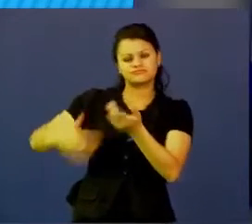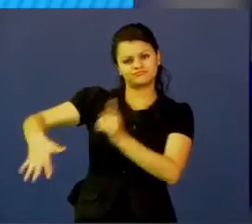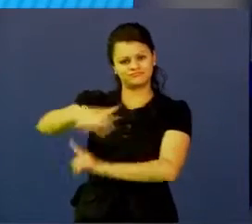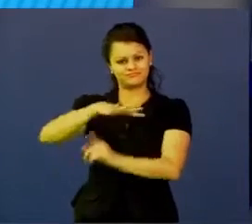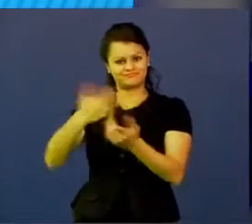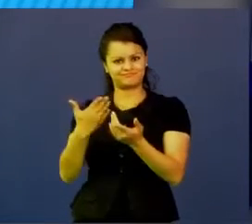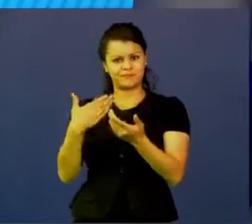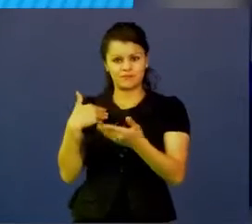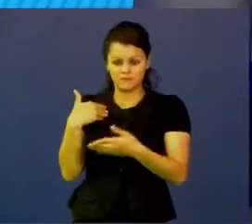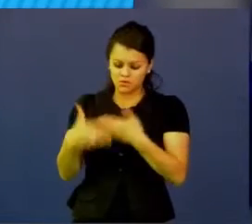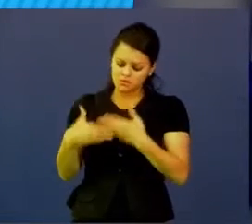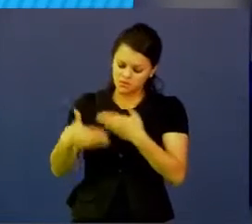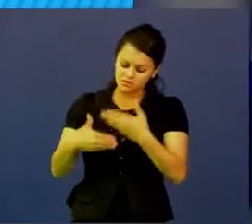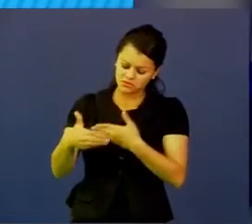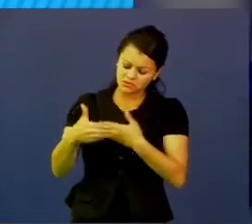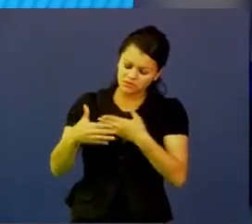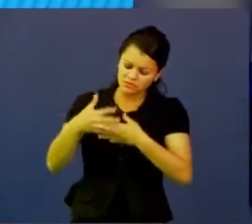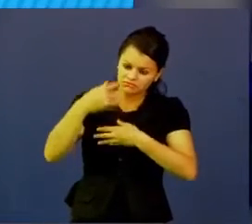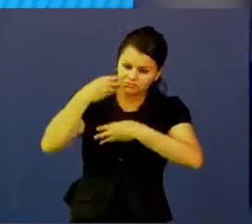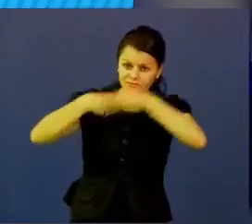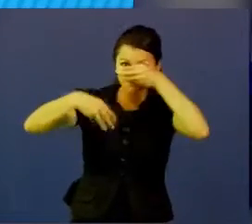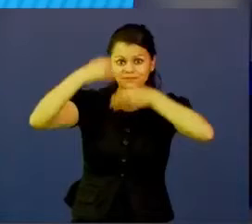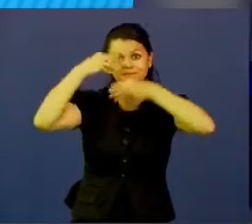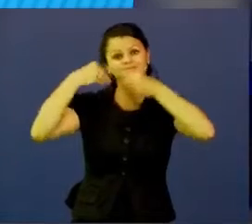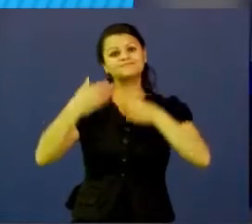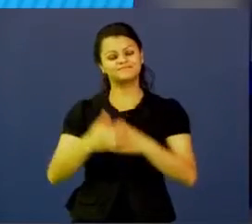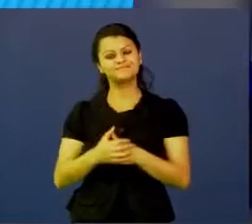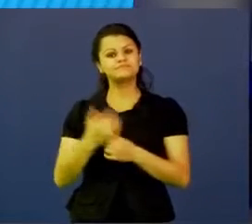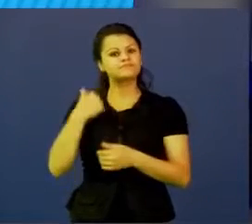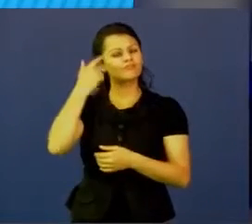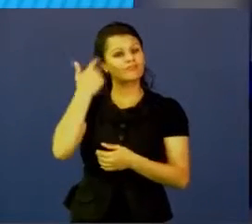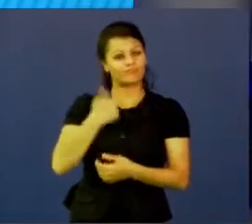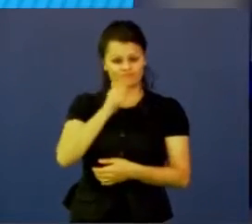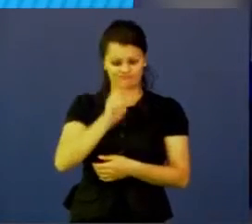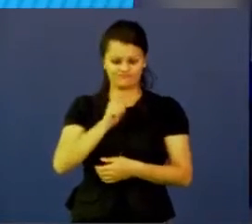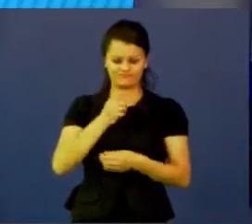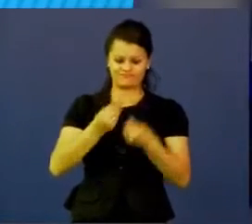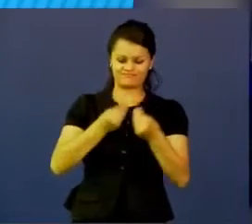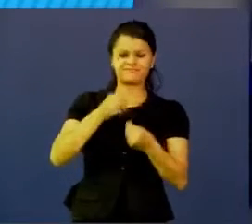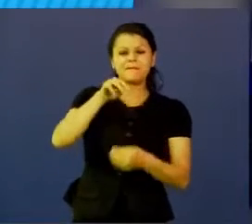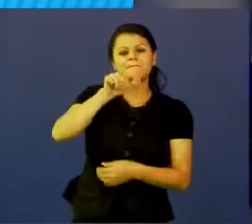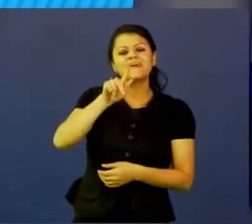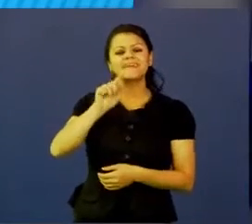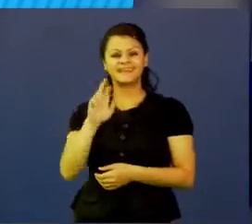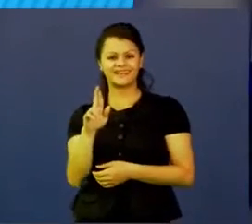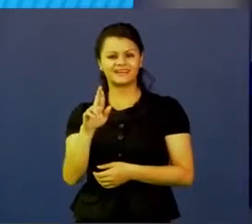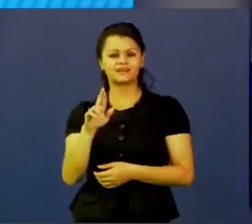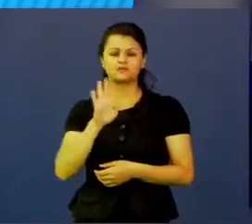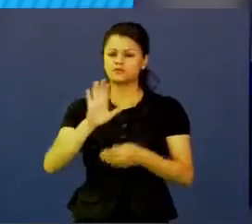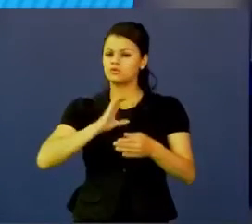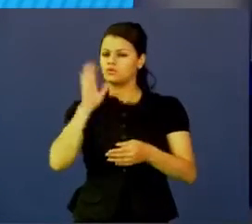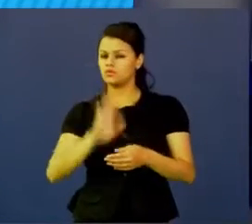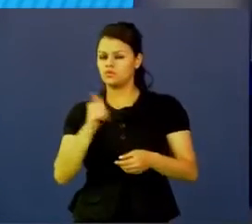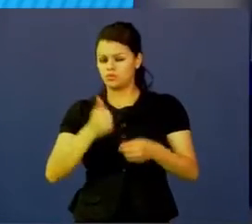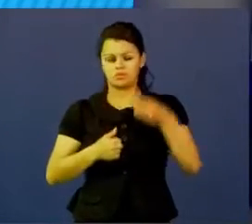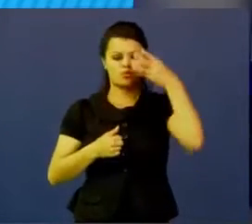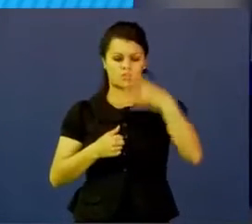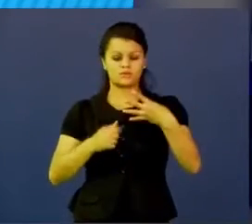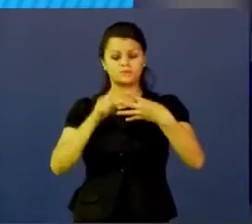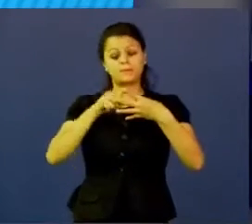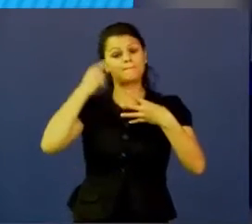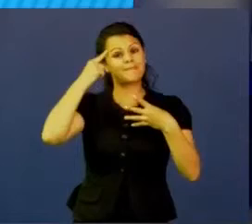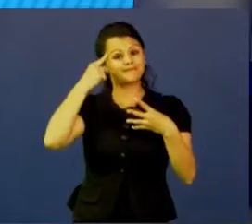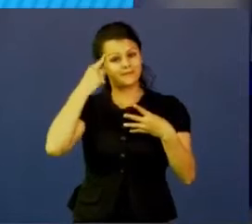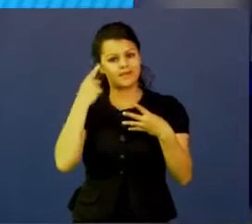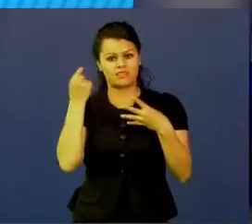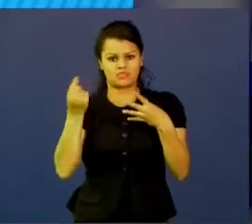aprender y creemos que las características de un maker son cuatro, es pensamiento, diseño, que ya me voy a detener un poco en él,